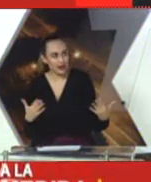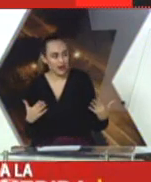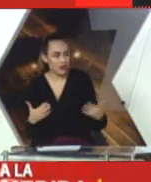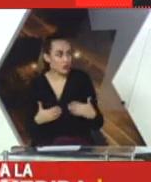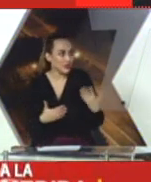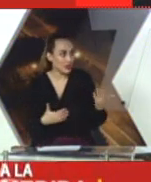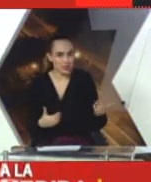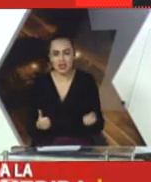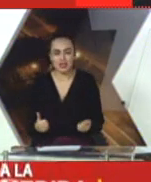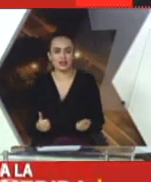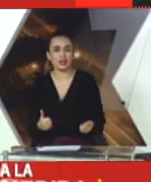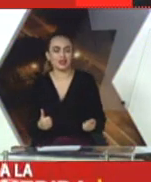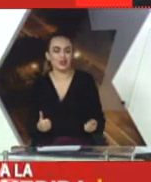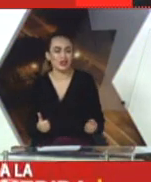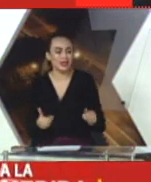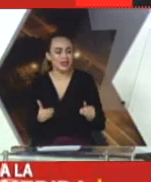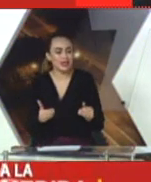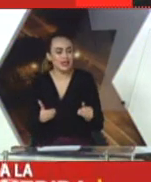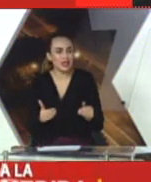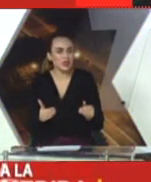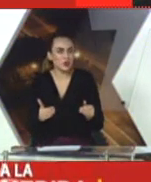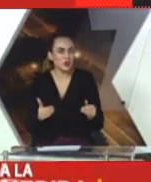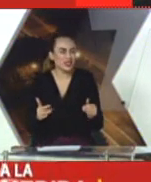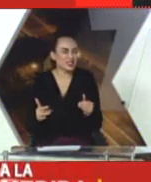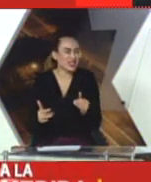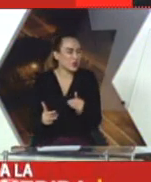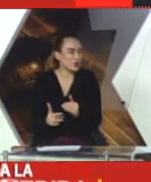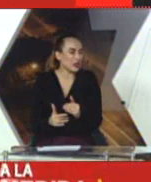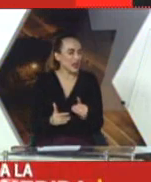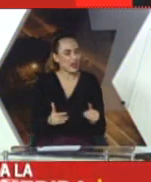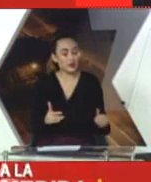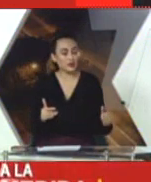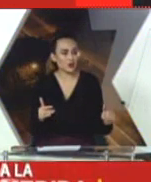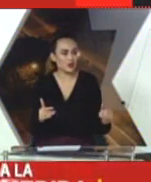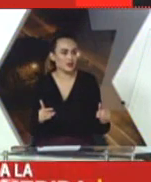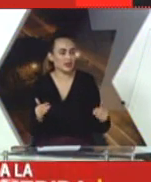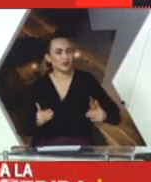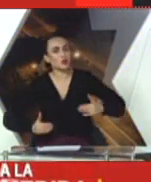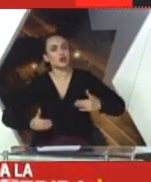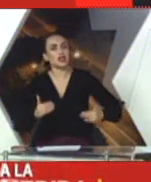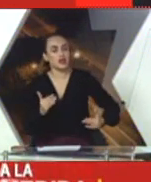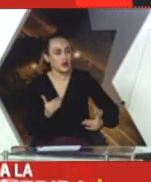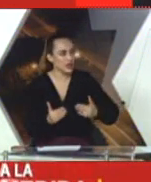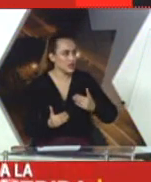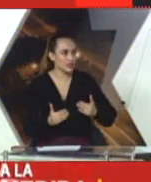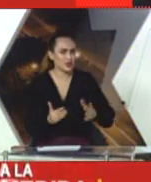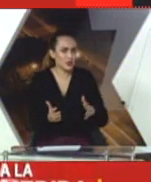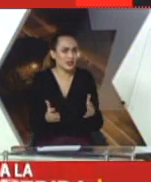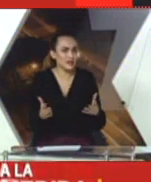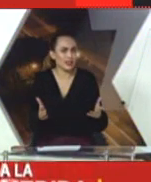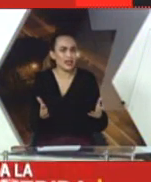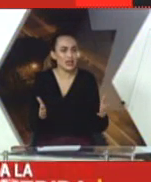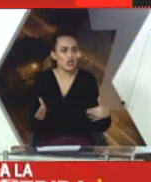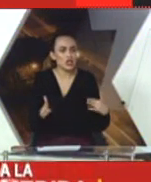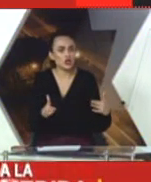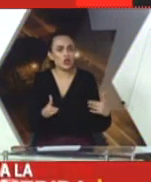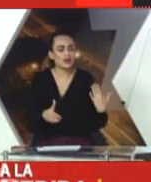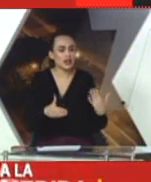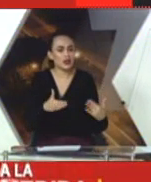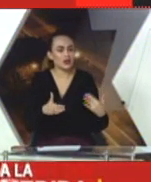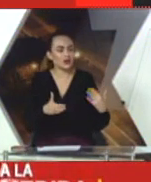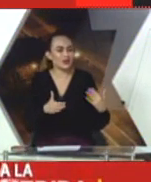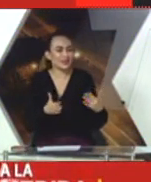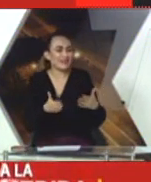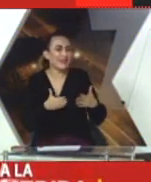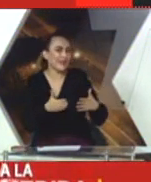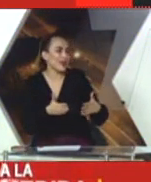a liberar, hablemos de Brasil en este caso. ¿Y qué pasó? Y las personas se aglomeraron tanto así que tuvieron que regresar. Entonces, al final, no